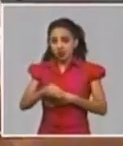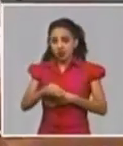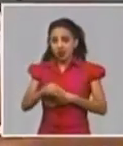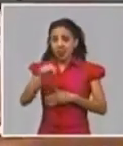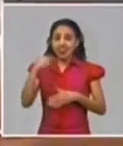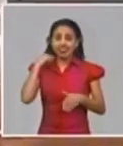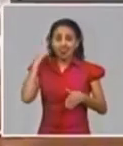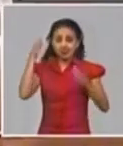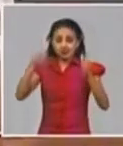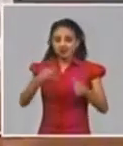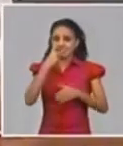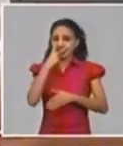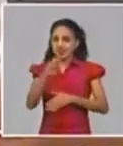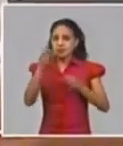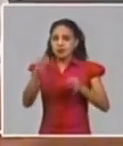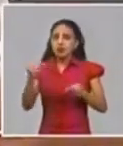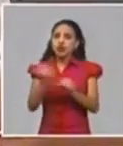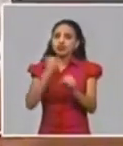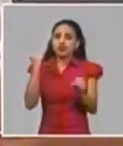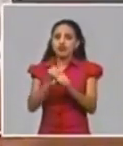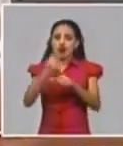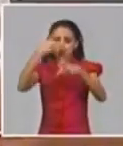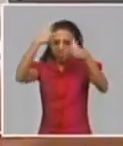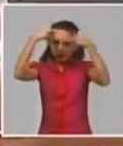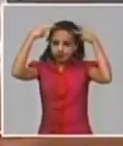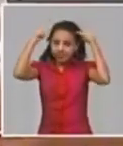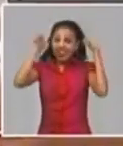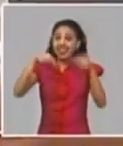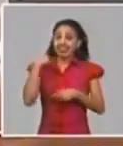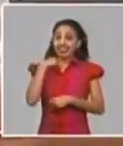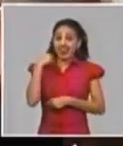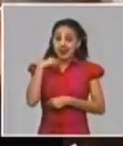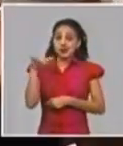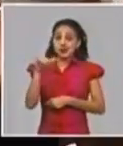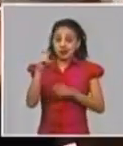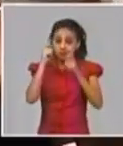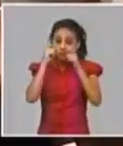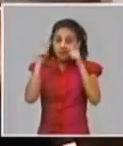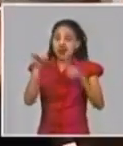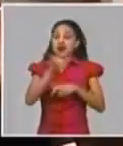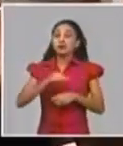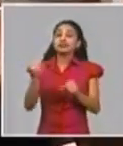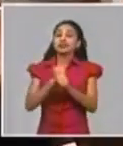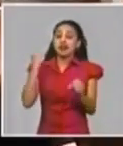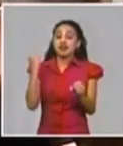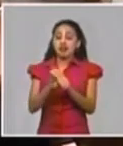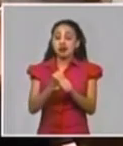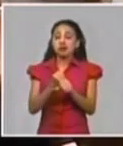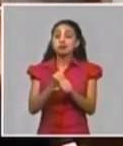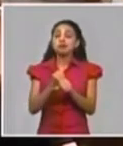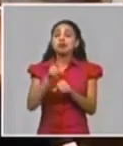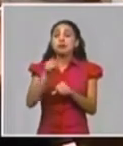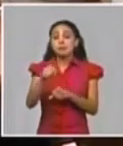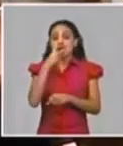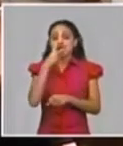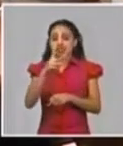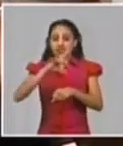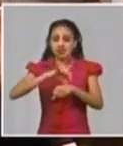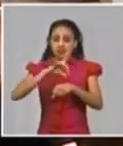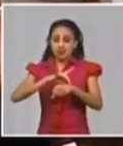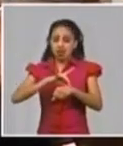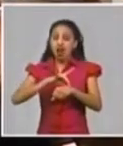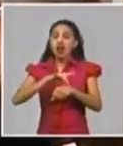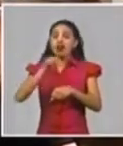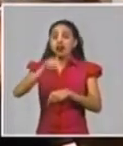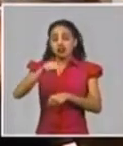donde realmente se han crecido nuestras enfermeras en la batalla por la salud del pueblo. No solo en Cuba, sino también como